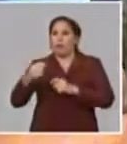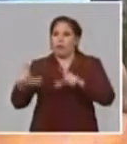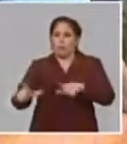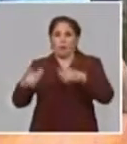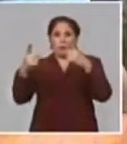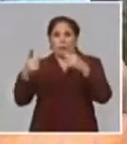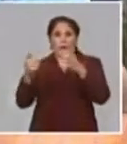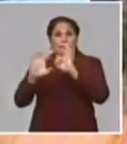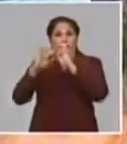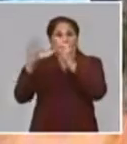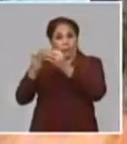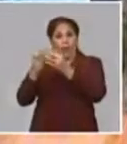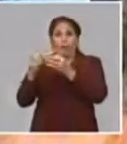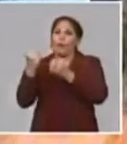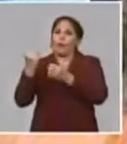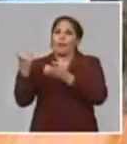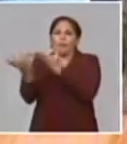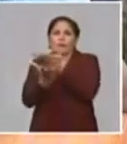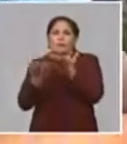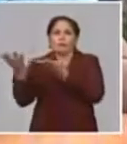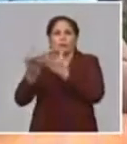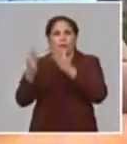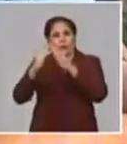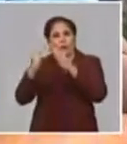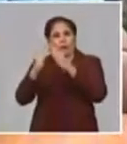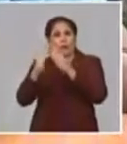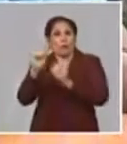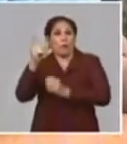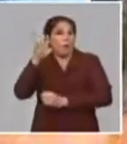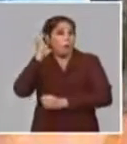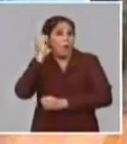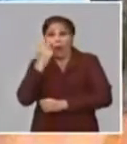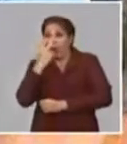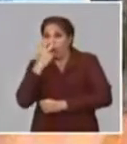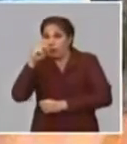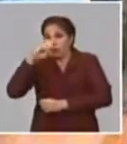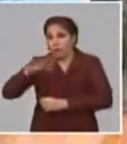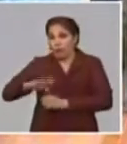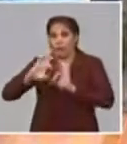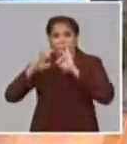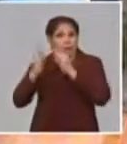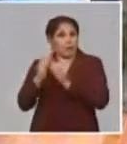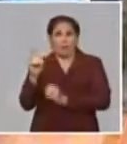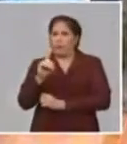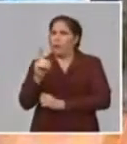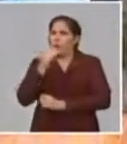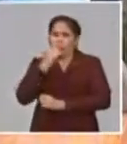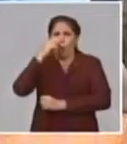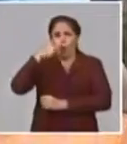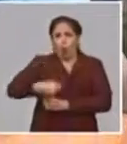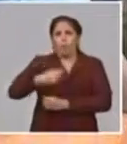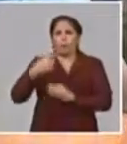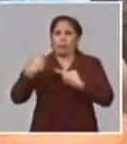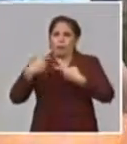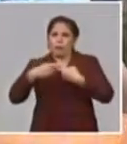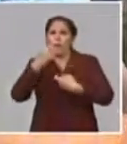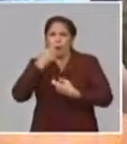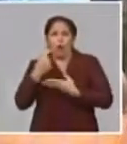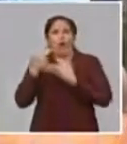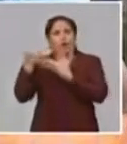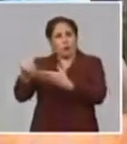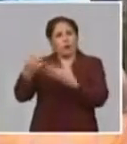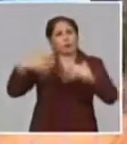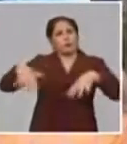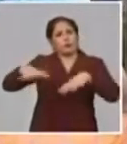se compartan las labores del hogar, para que no recaigan sobre nuestras mujeres que las ponen en una